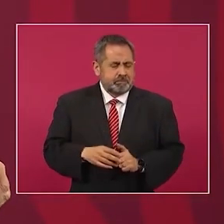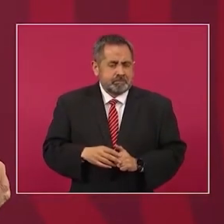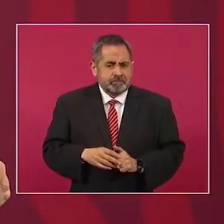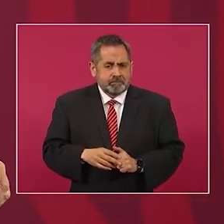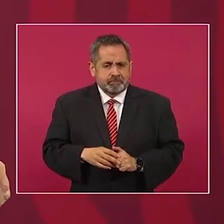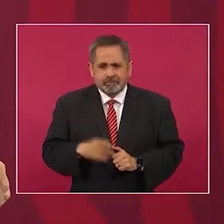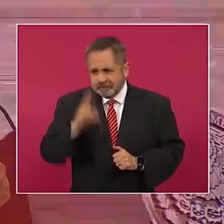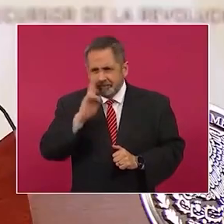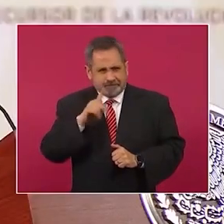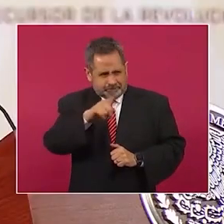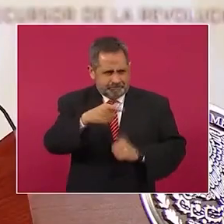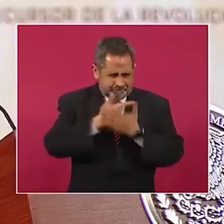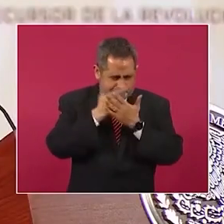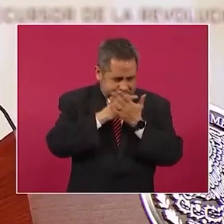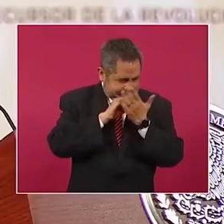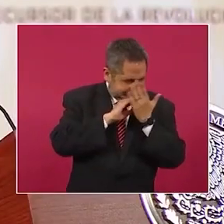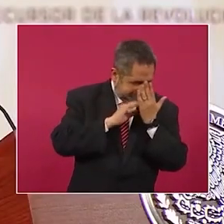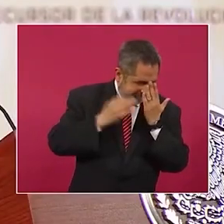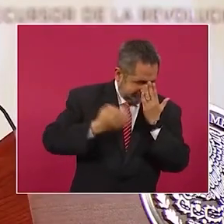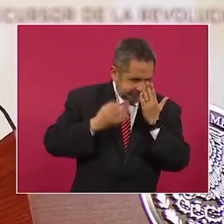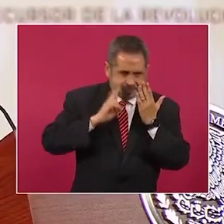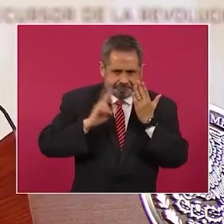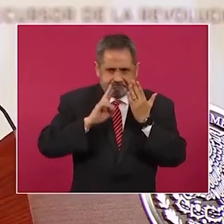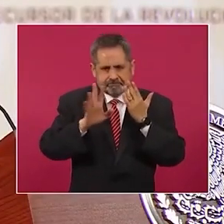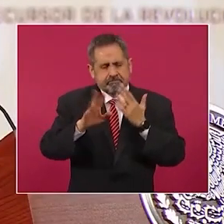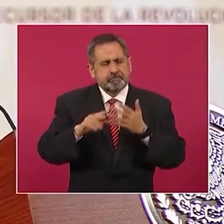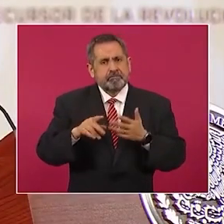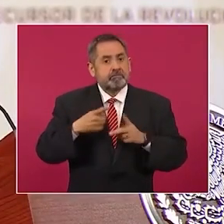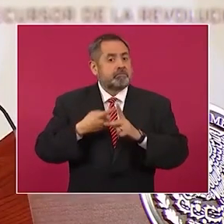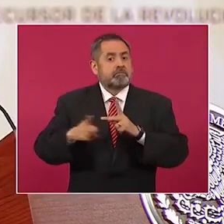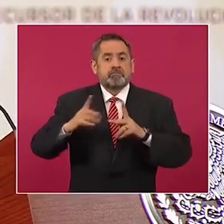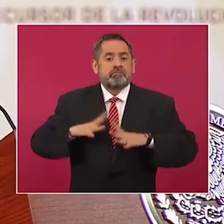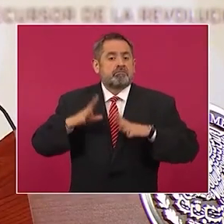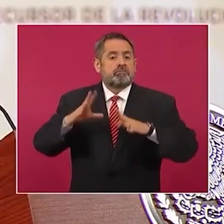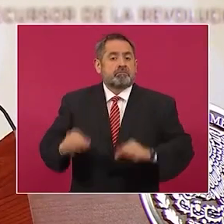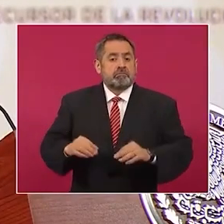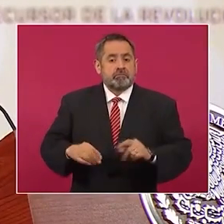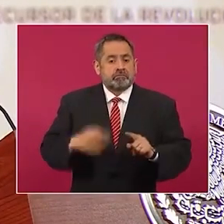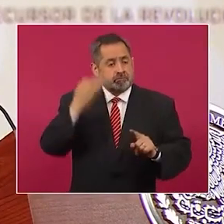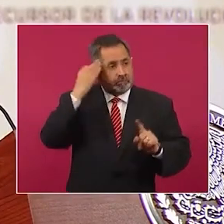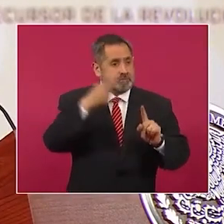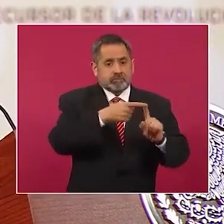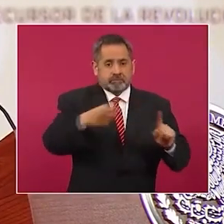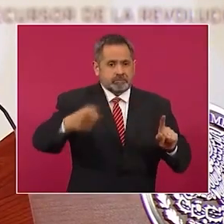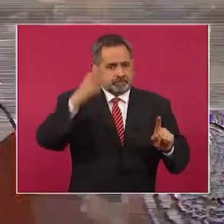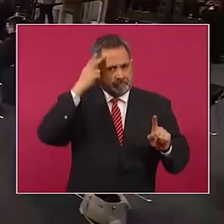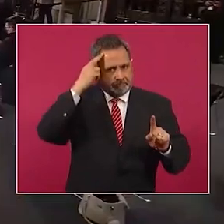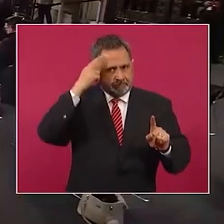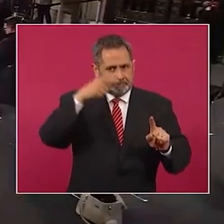a ver si lo confirmamos, durante el porfiriato.